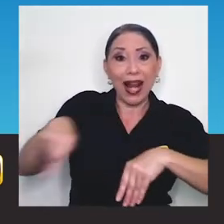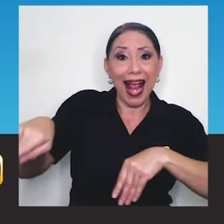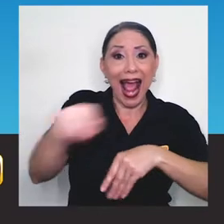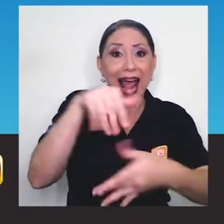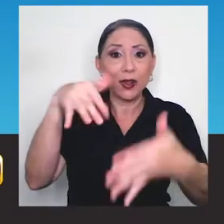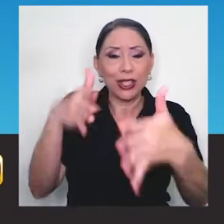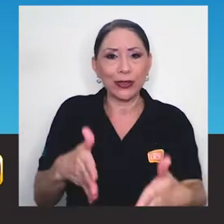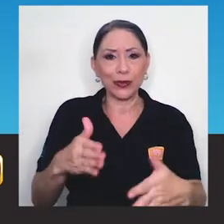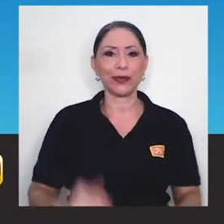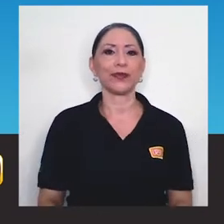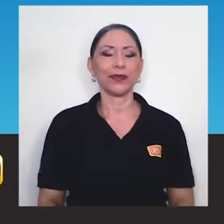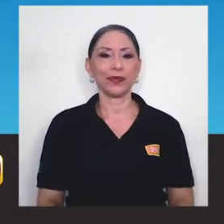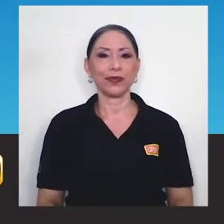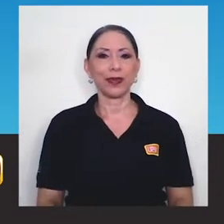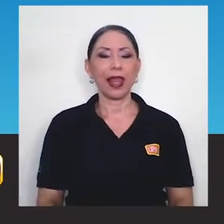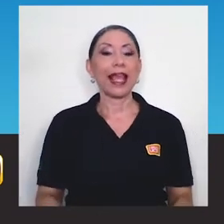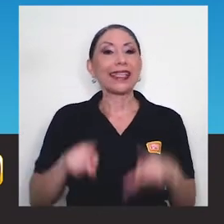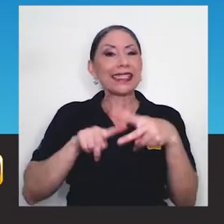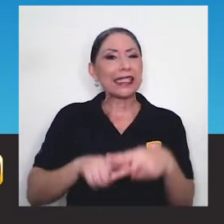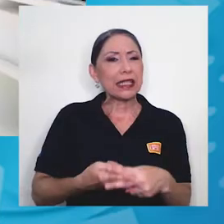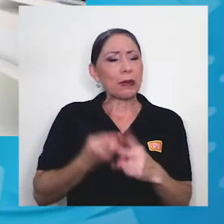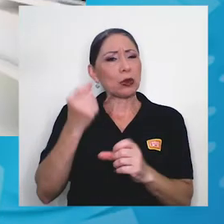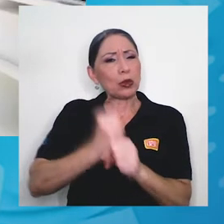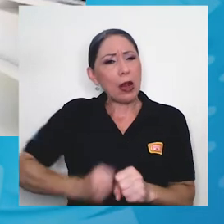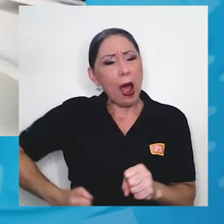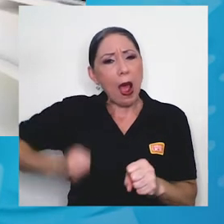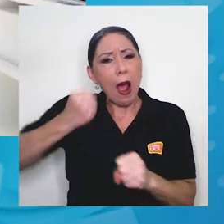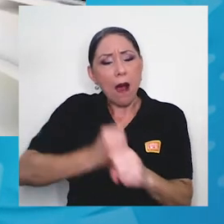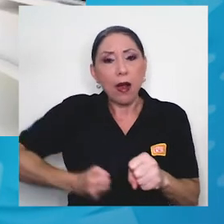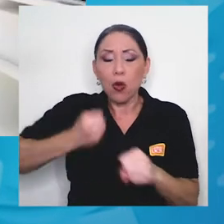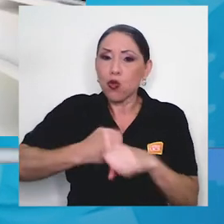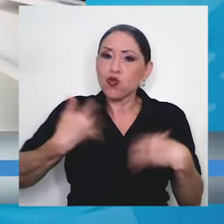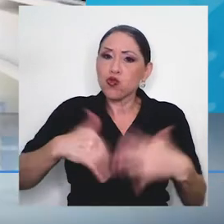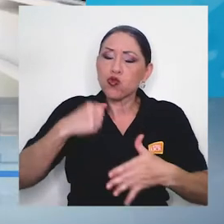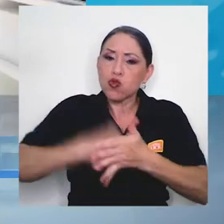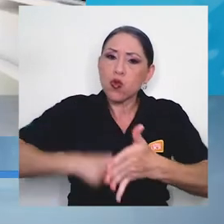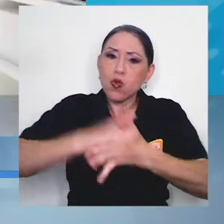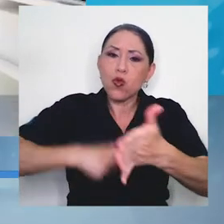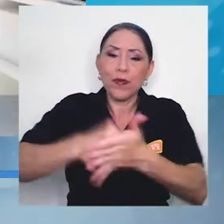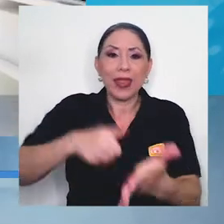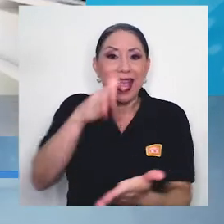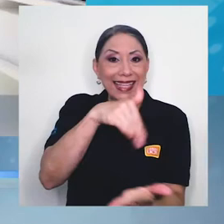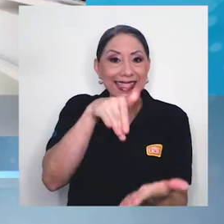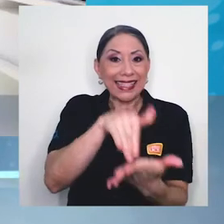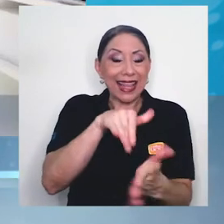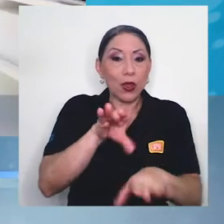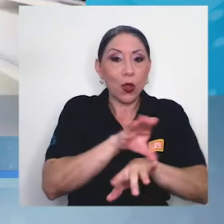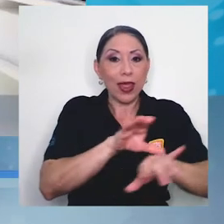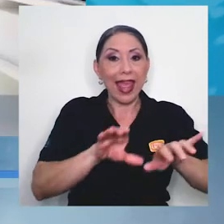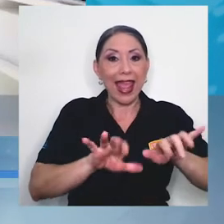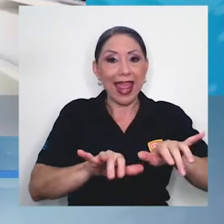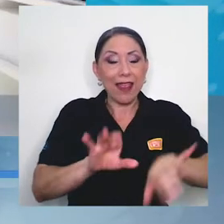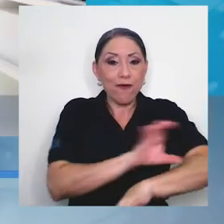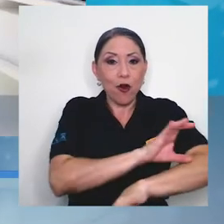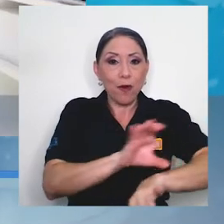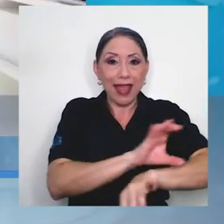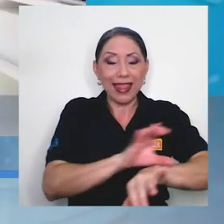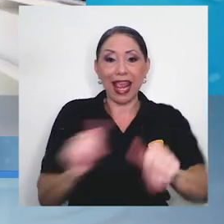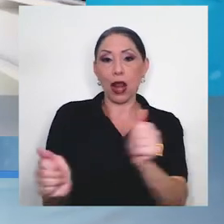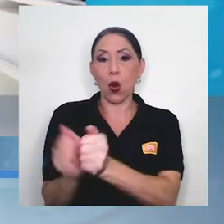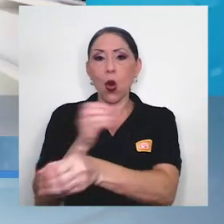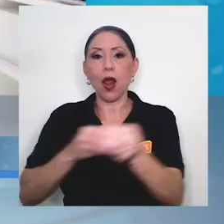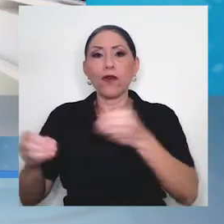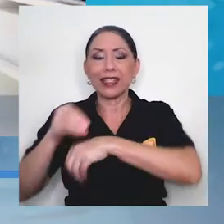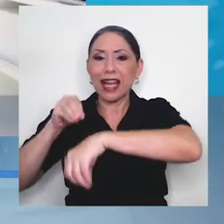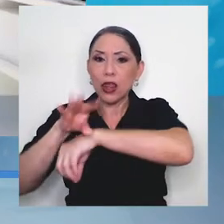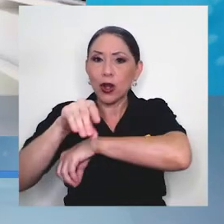universitarios. Se empezó un trabajo arduo en completa colaboración entre el centro de informática y la oficina